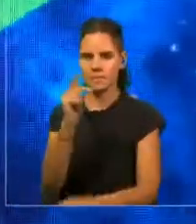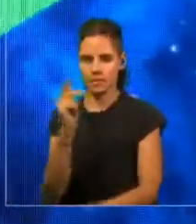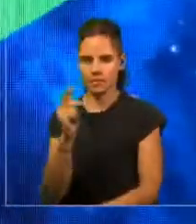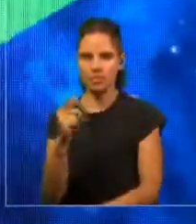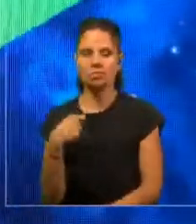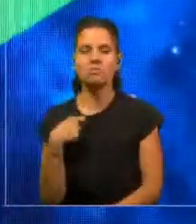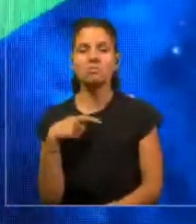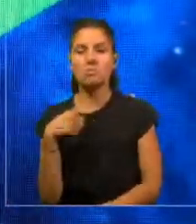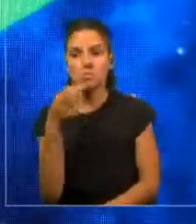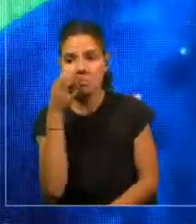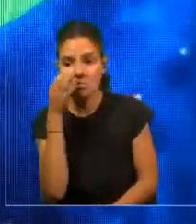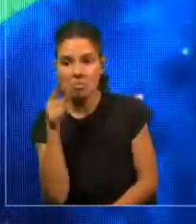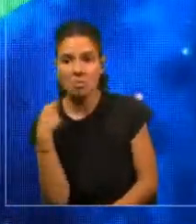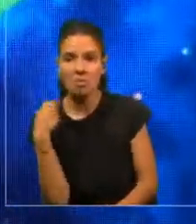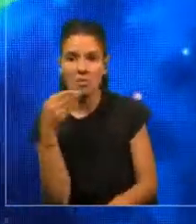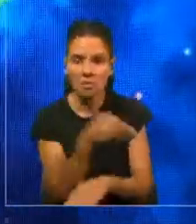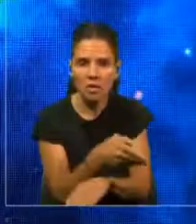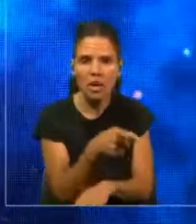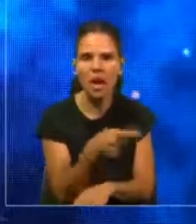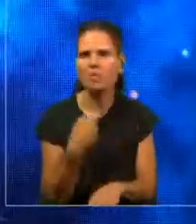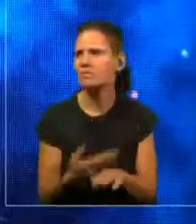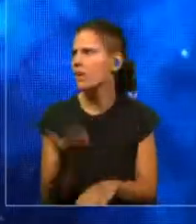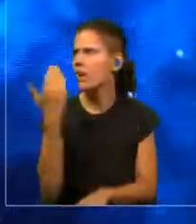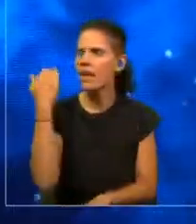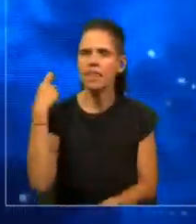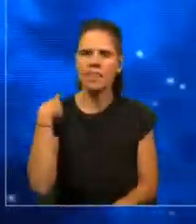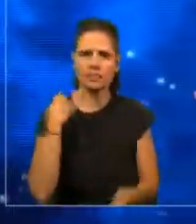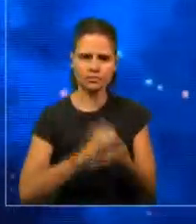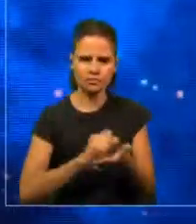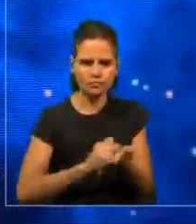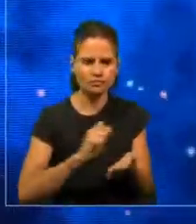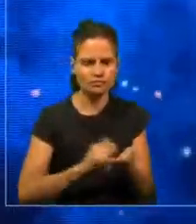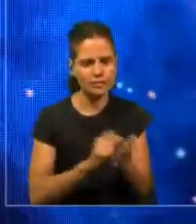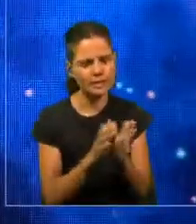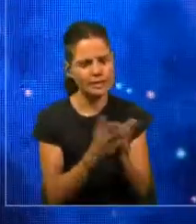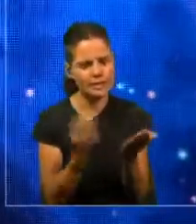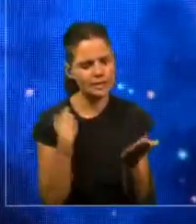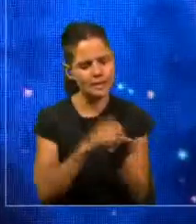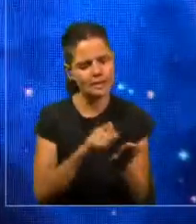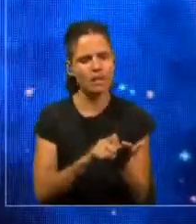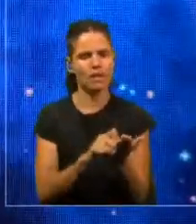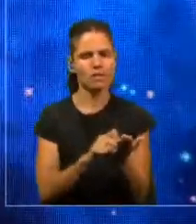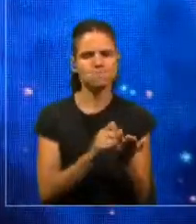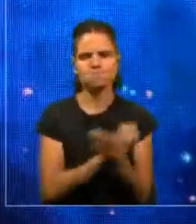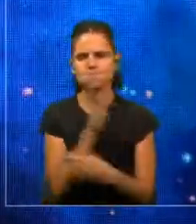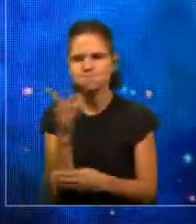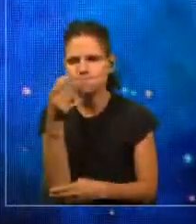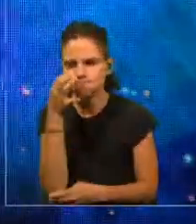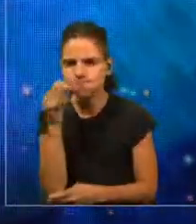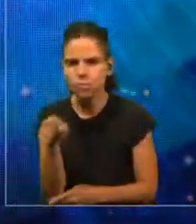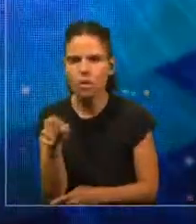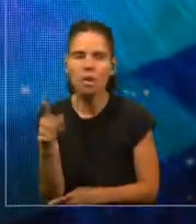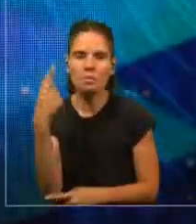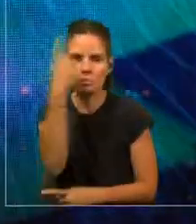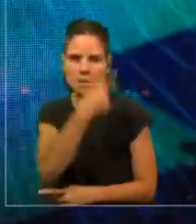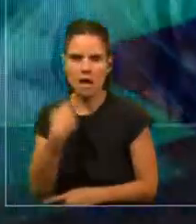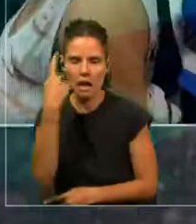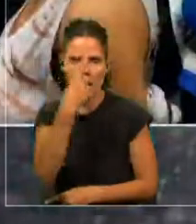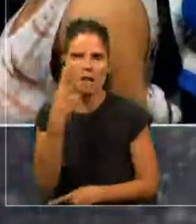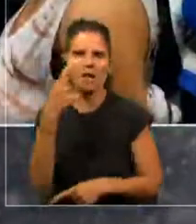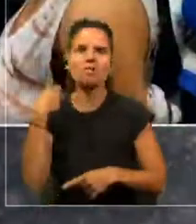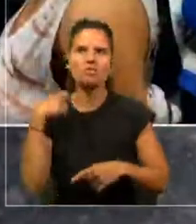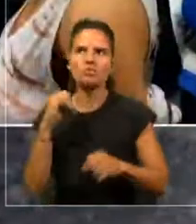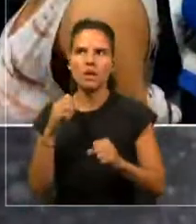fui a visitar cuando estaba escribiendo mi libro. Entonces, tiene una cara de animatronix. Ella puede mover su